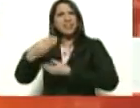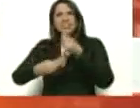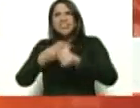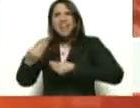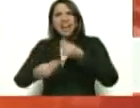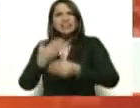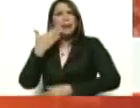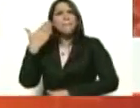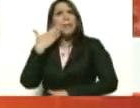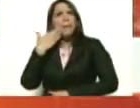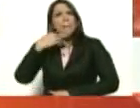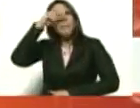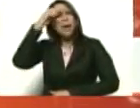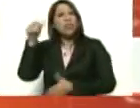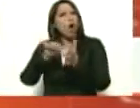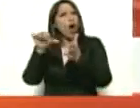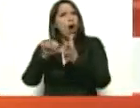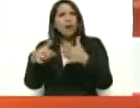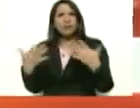la mamá y el papá dónde están.